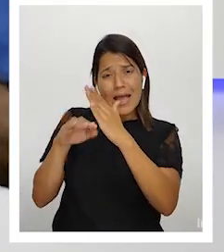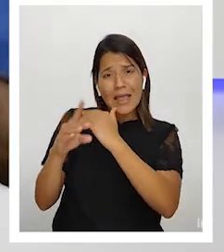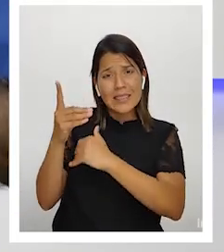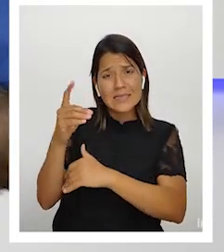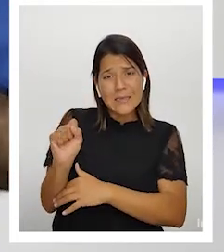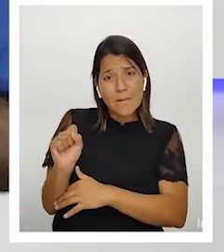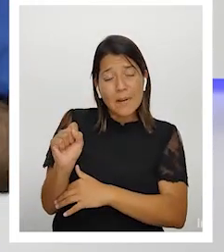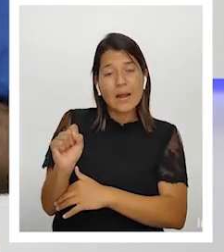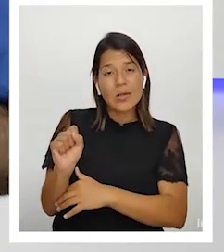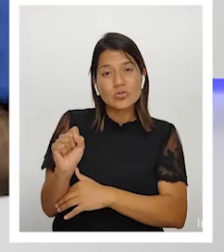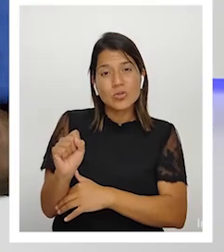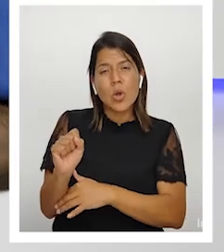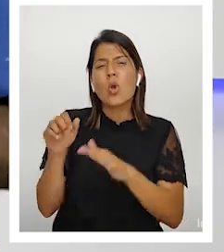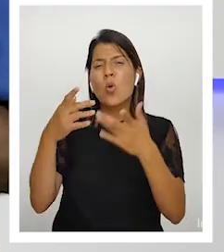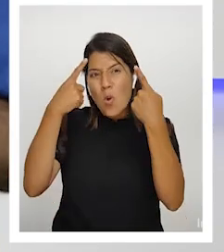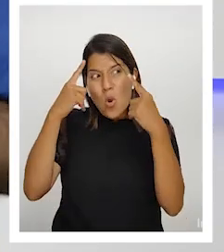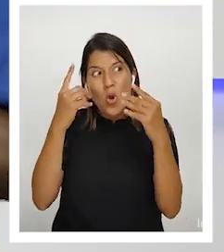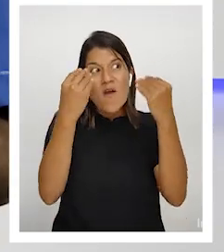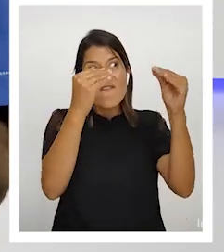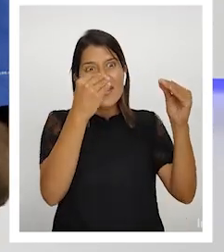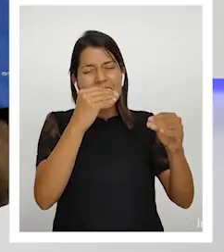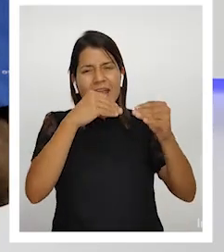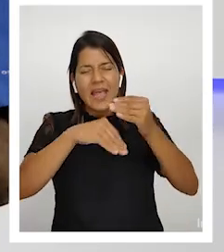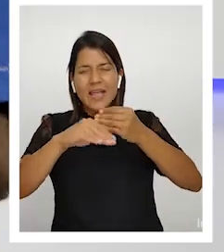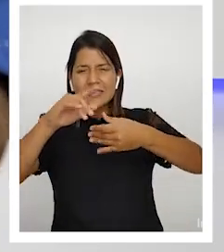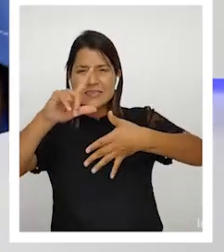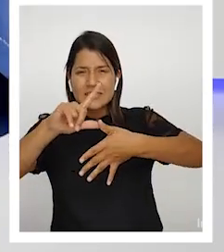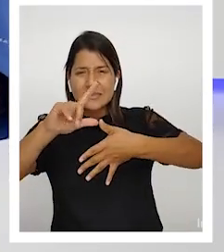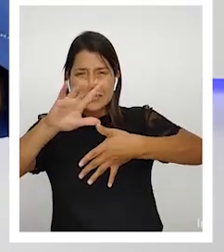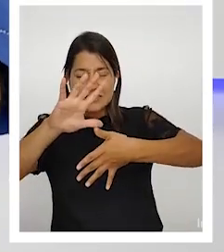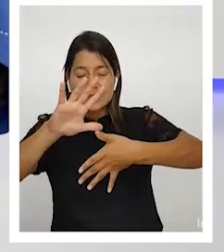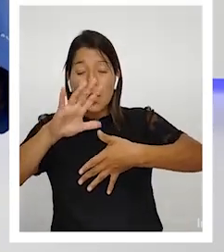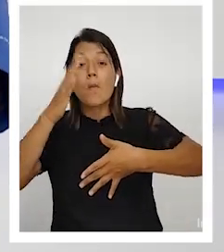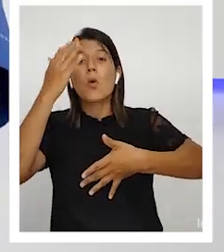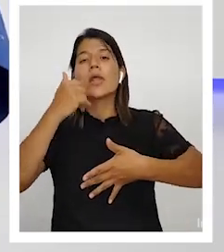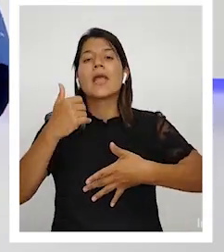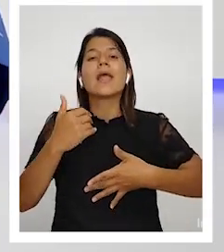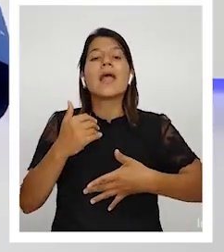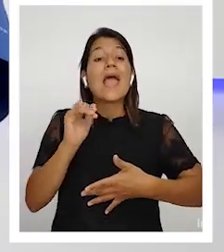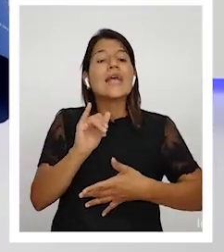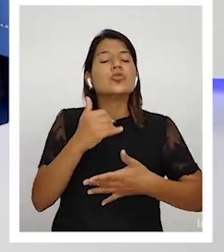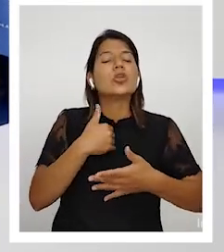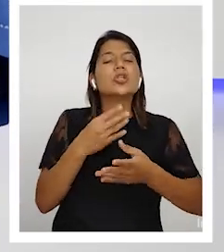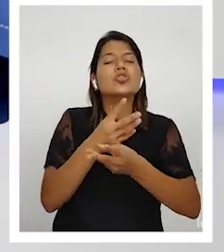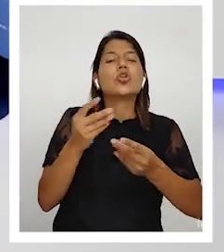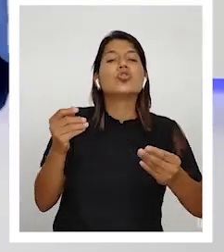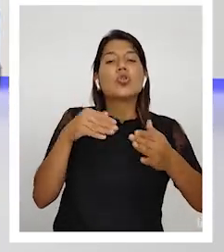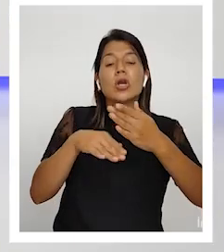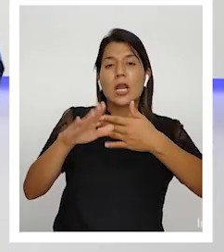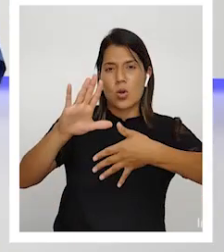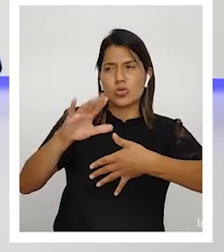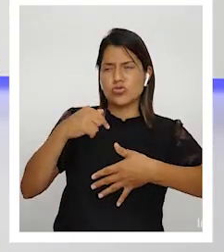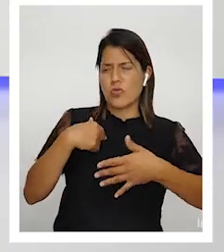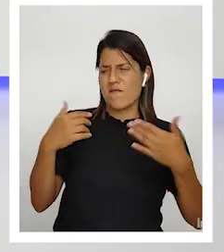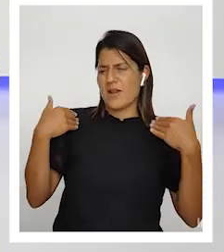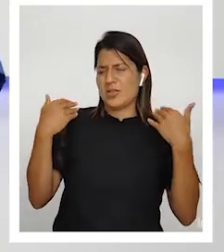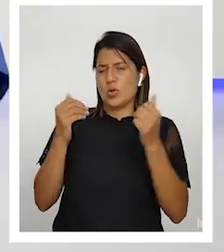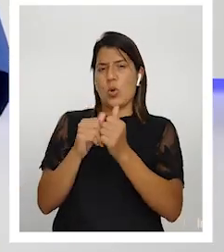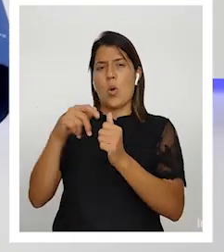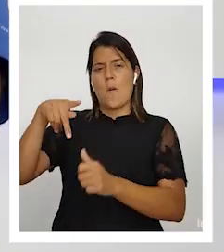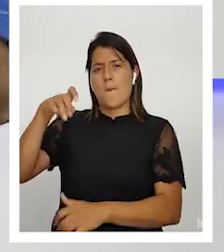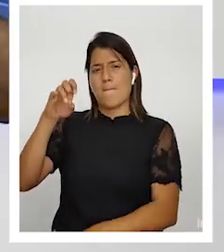tiene solución continental yo estoy feliz con Petro estoy feliz con Andrés Manuel estoy feliz con Lula